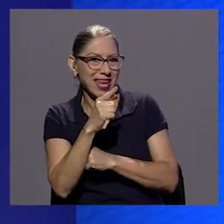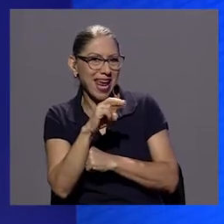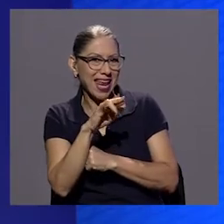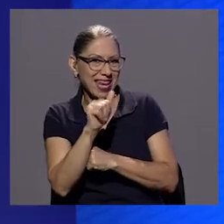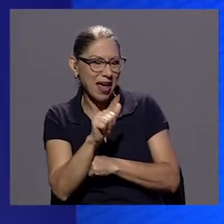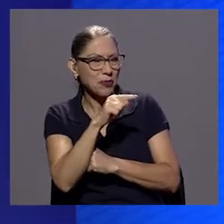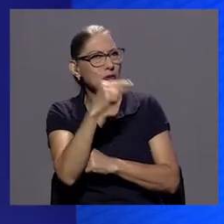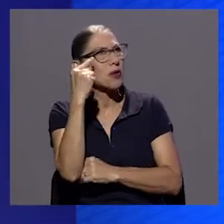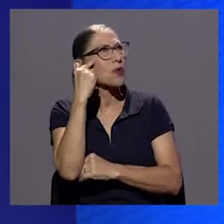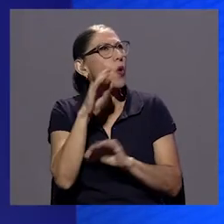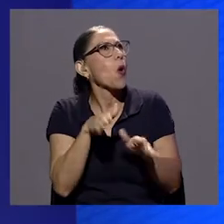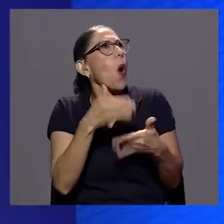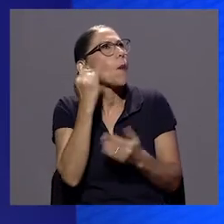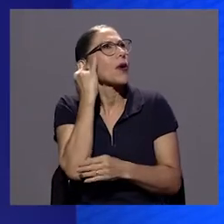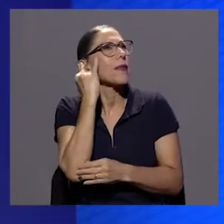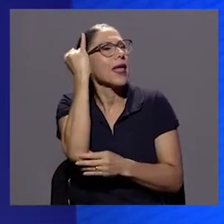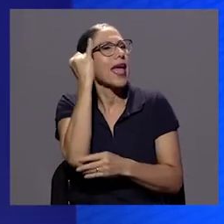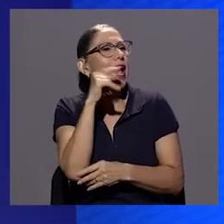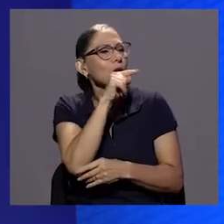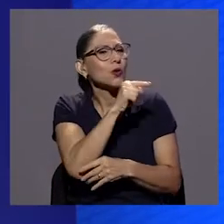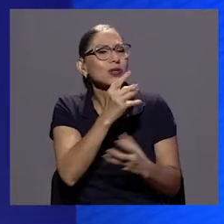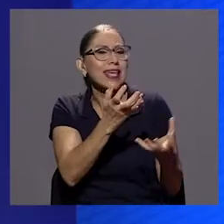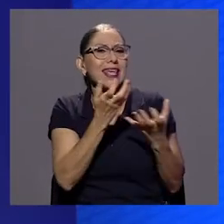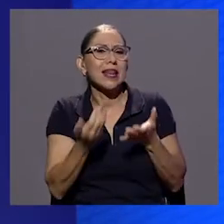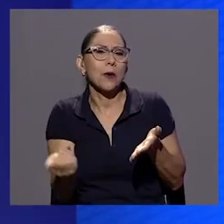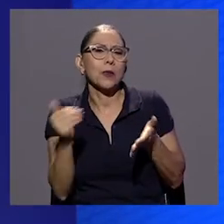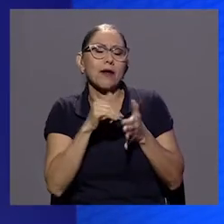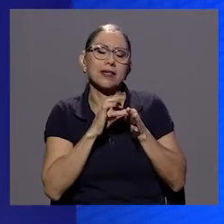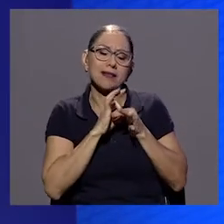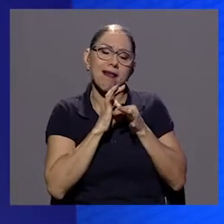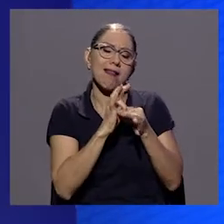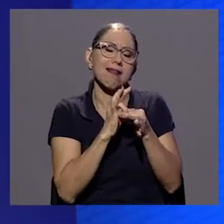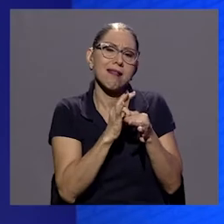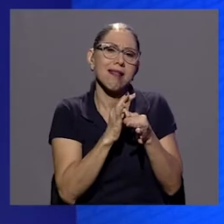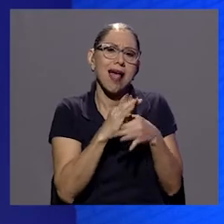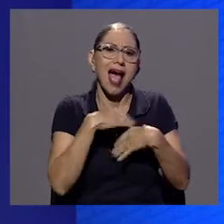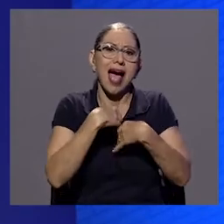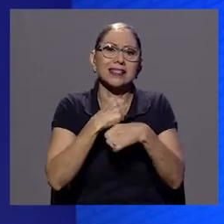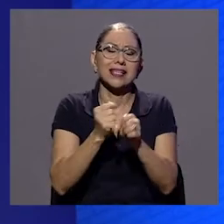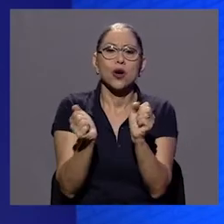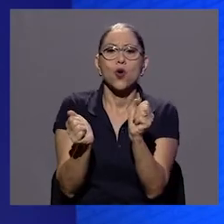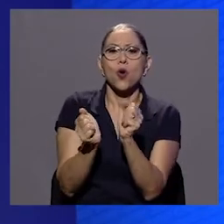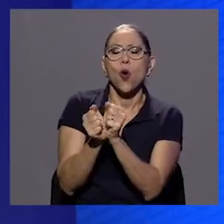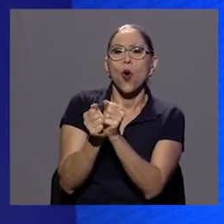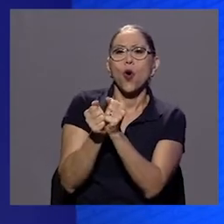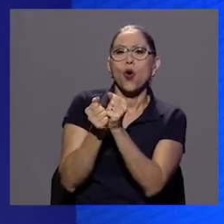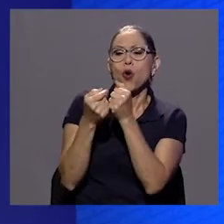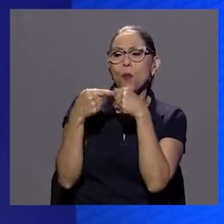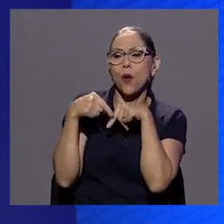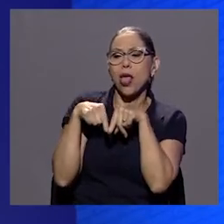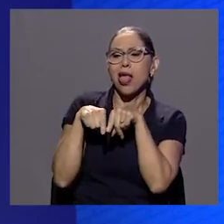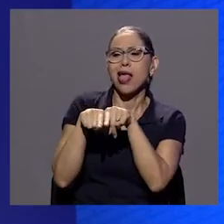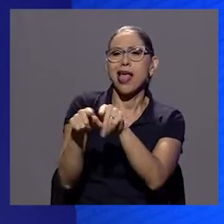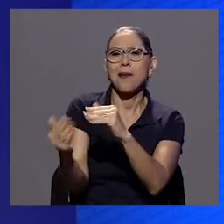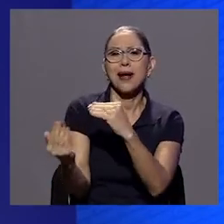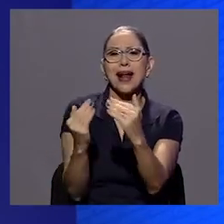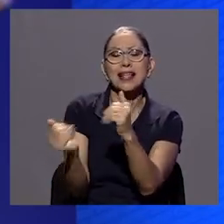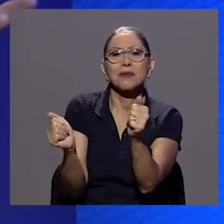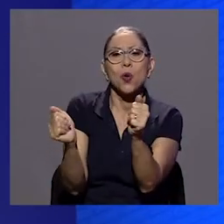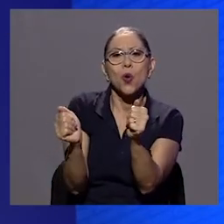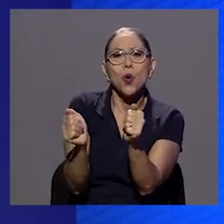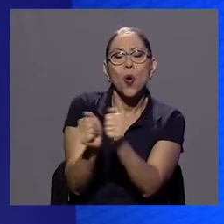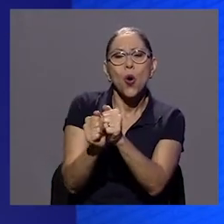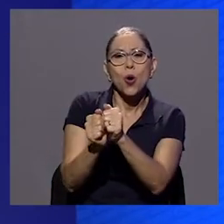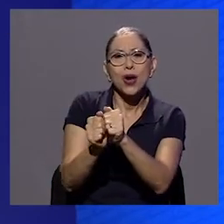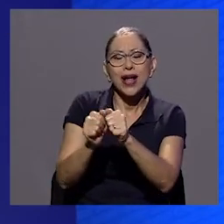trasladar esa inquietud tuya de reconstrucción por medio de un paralelismo con las esferas de Dikis es